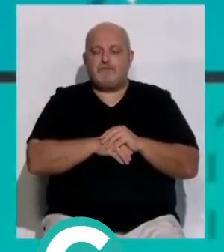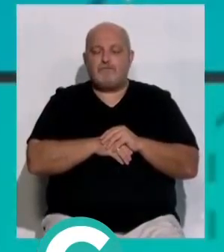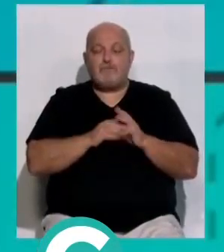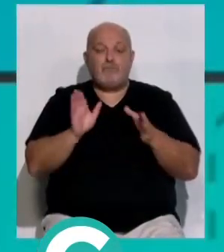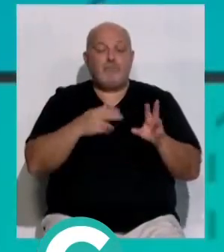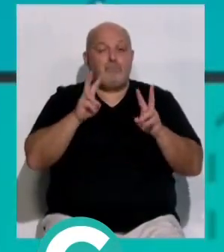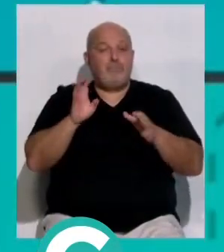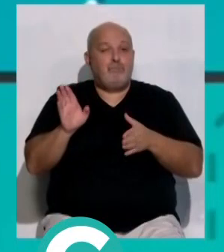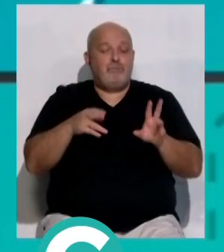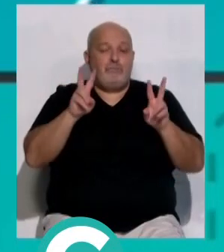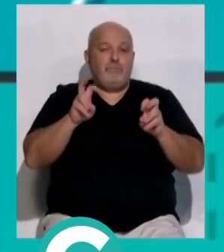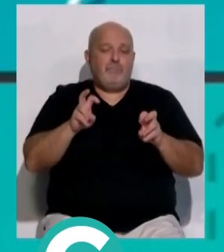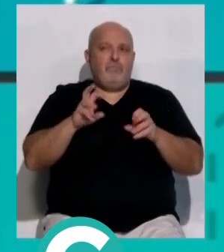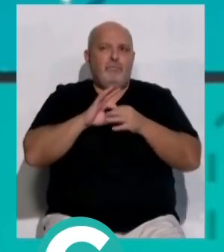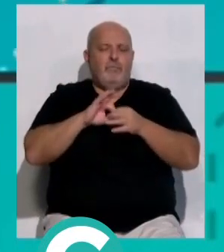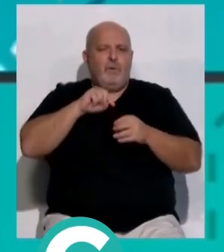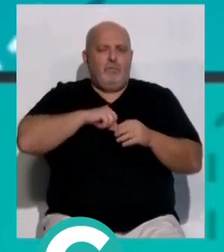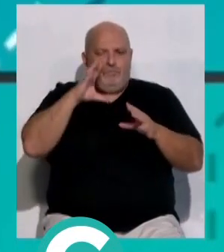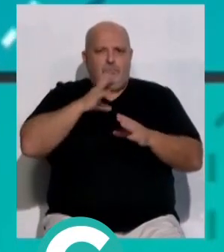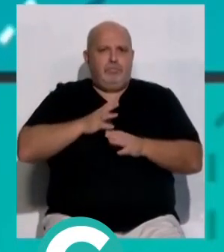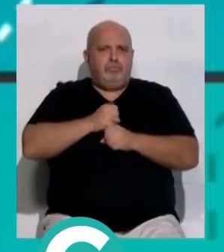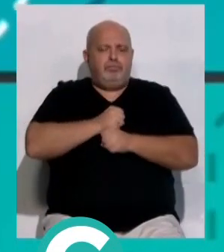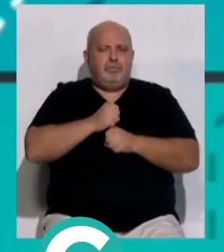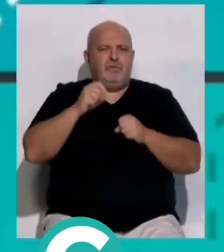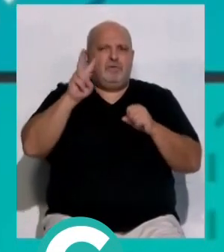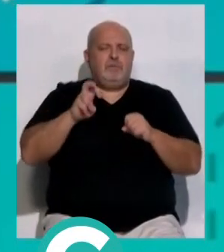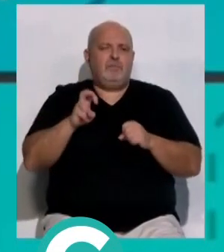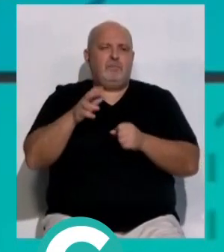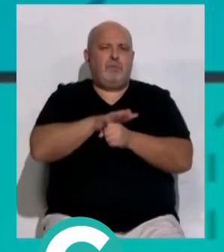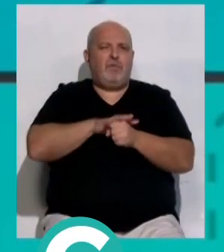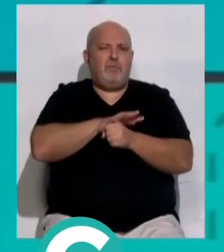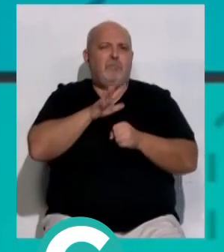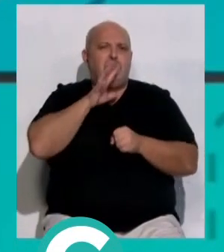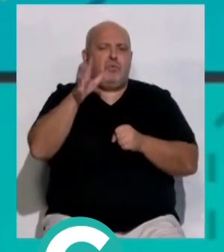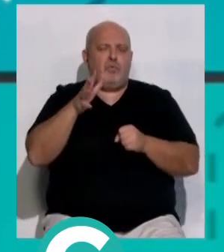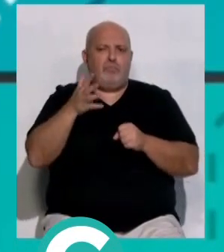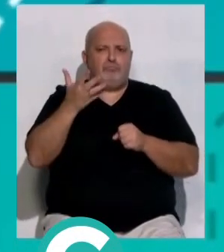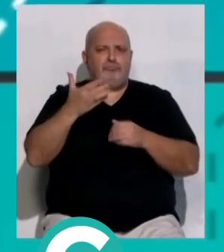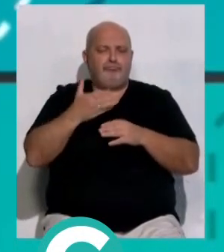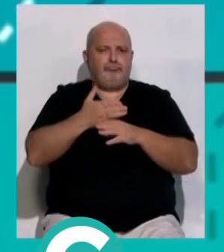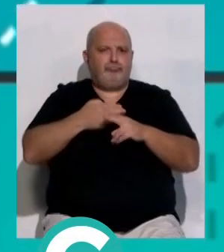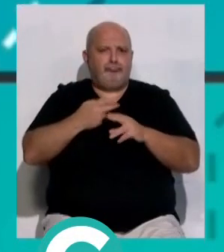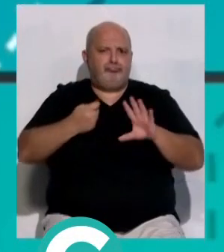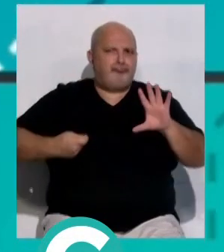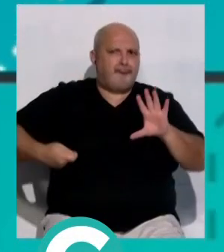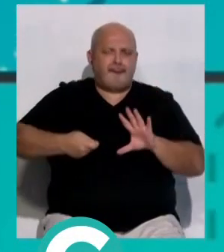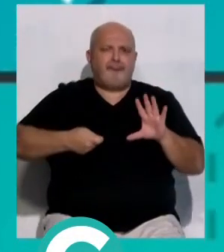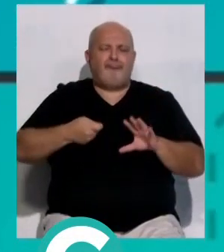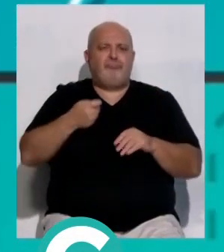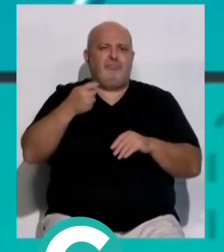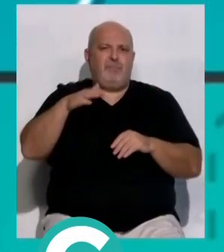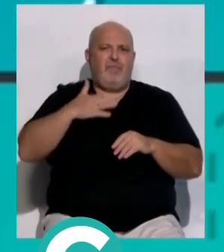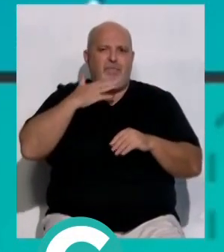Les hablamos ahora de la conmoción en toda la comunidad educativa de la provincia por la agresión con arma blanca de un estudiante